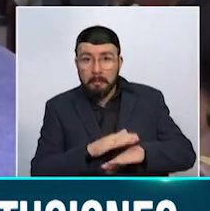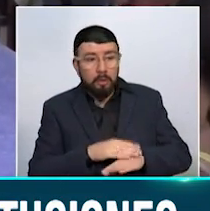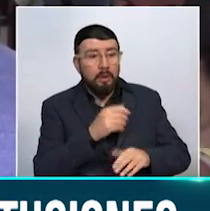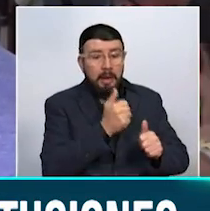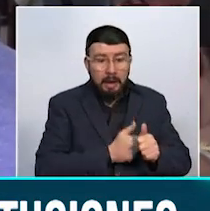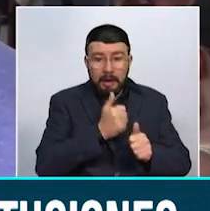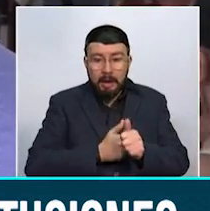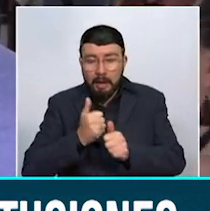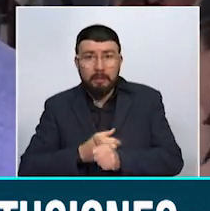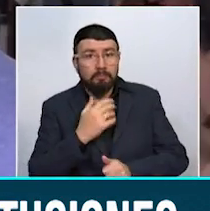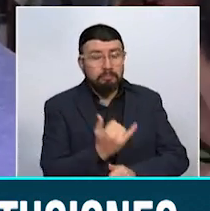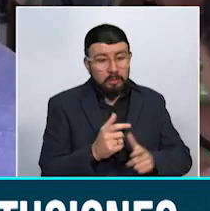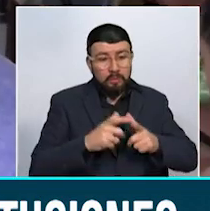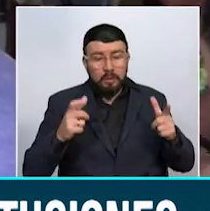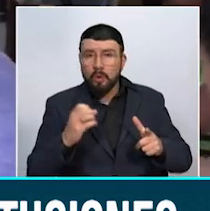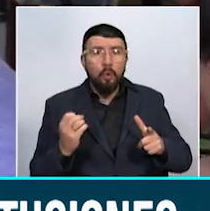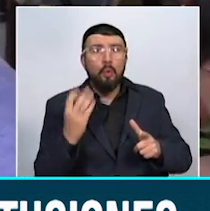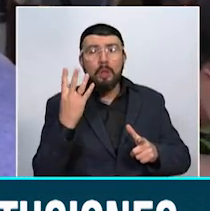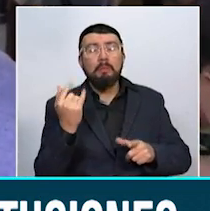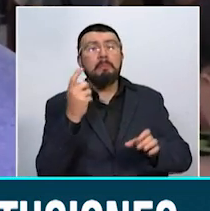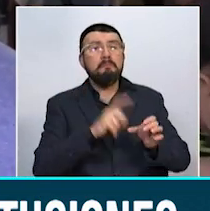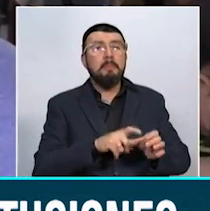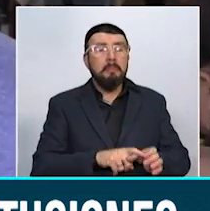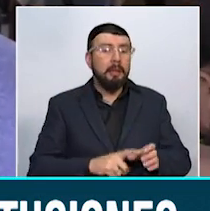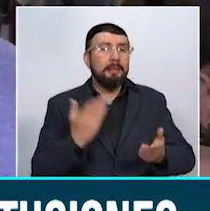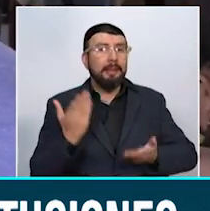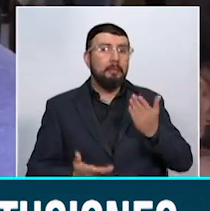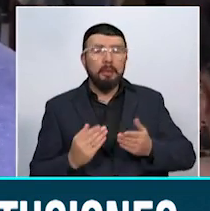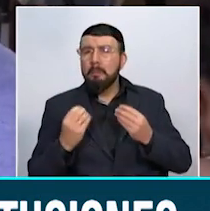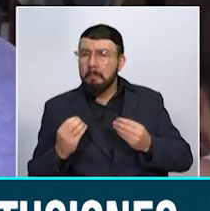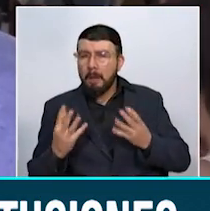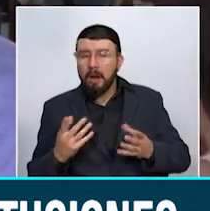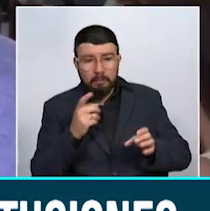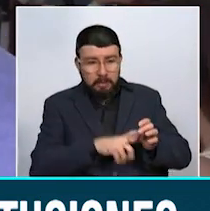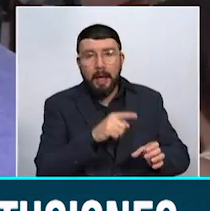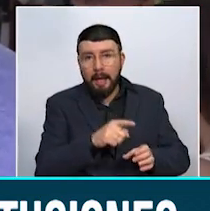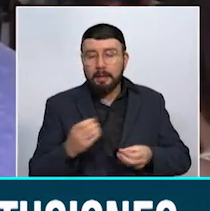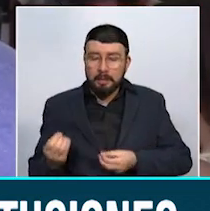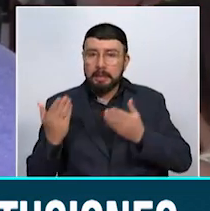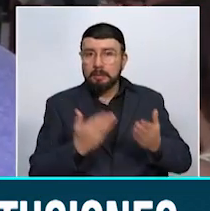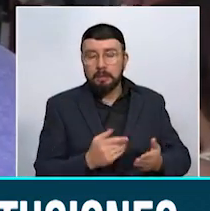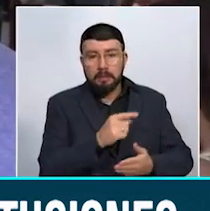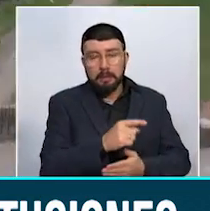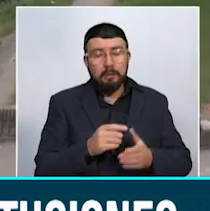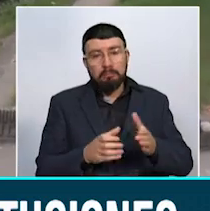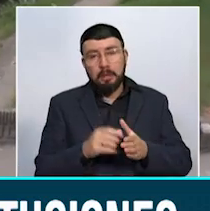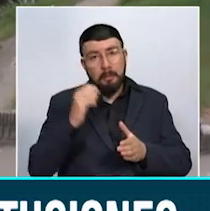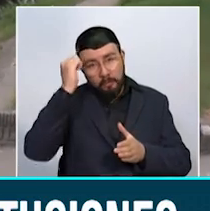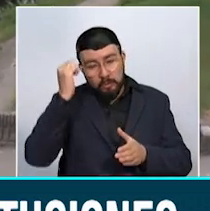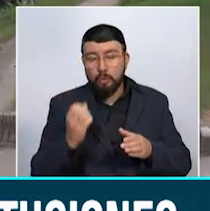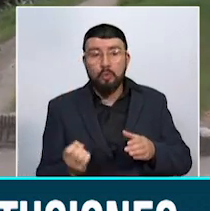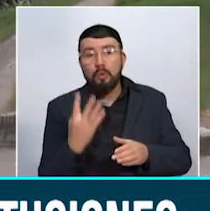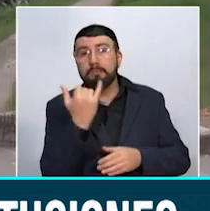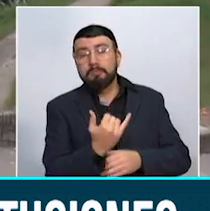desde cobertura, el número de matrículas respecto al número de aulas, para que la relación técnica se nos dé aula, profesor y número de alumnos. El